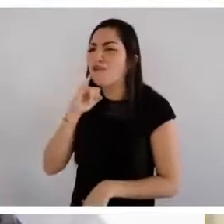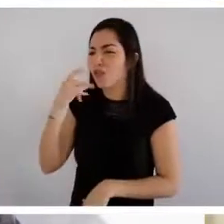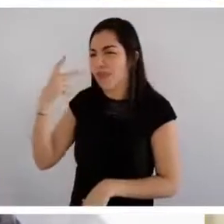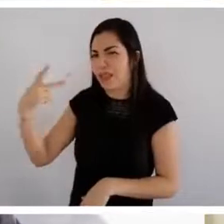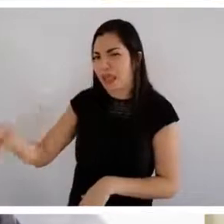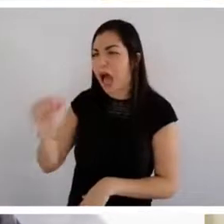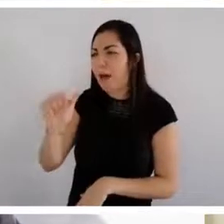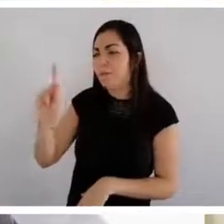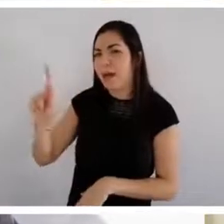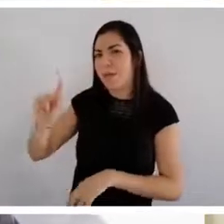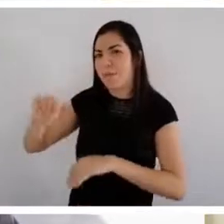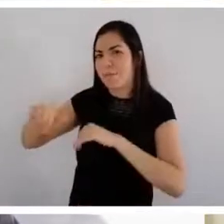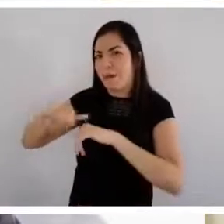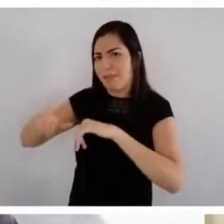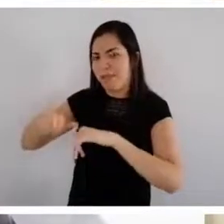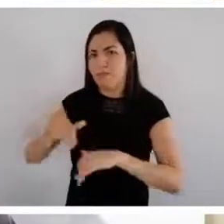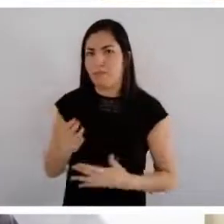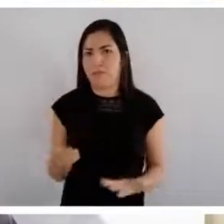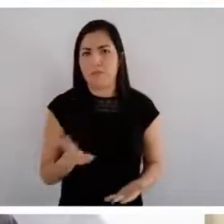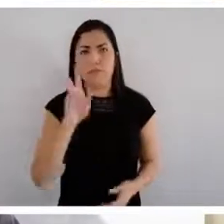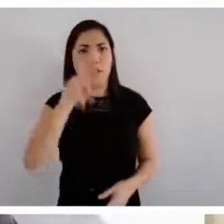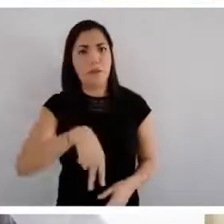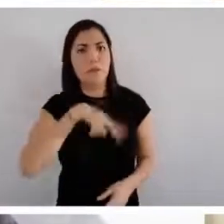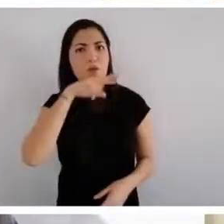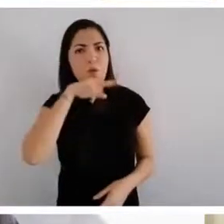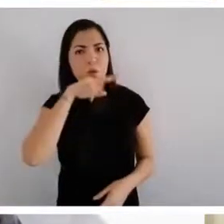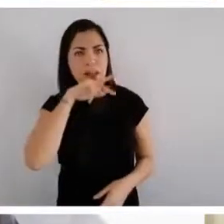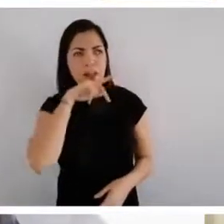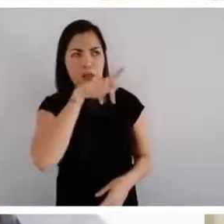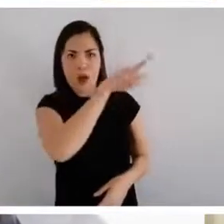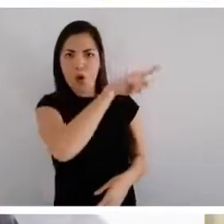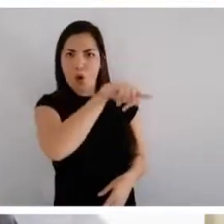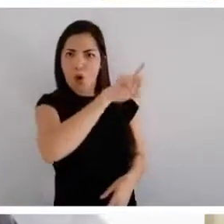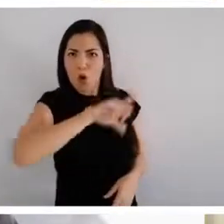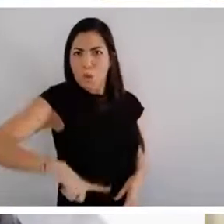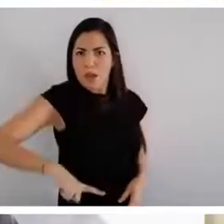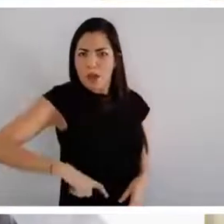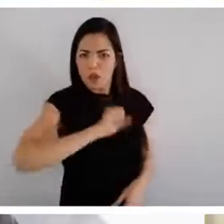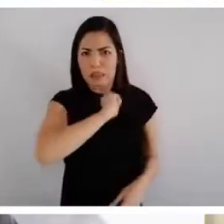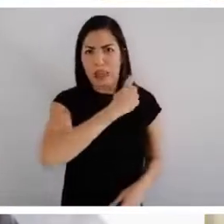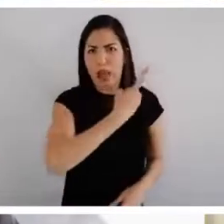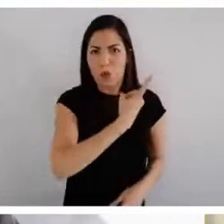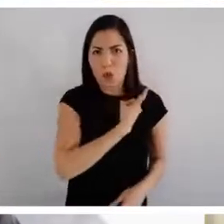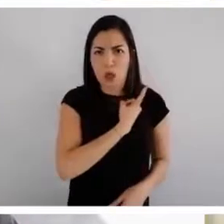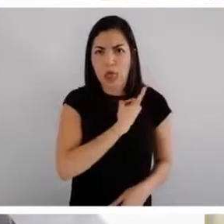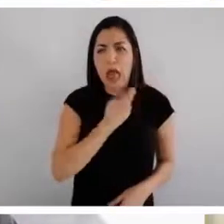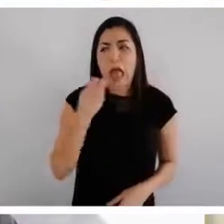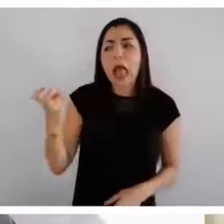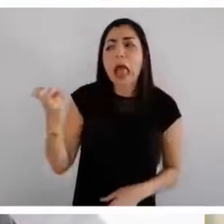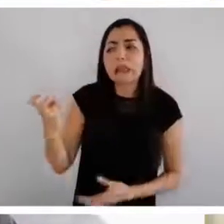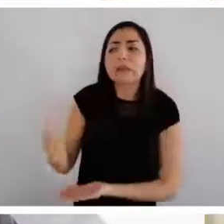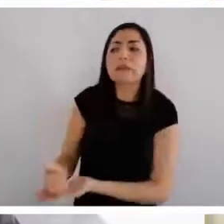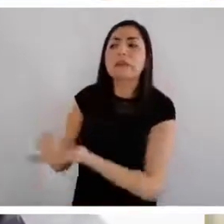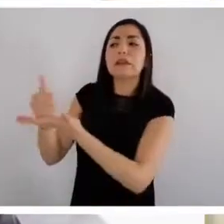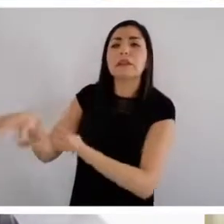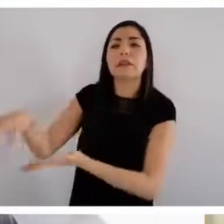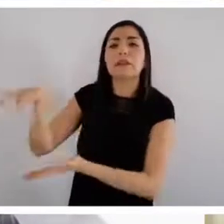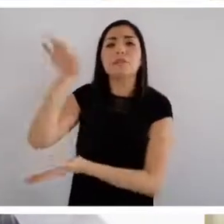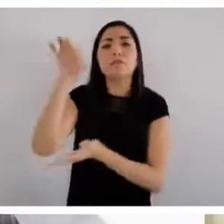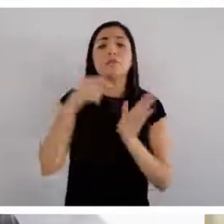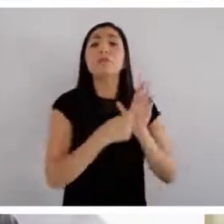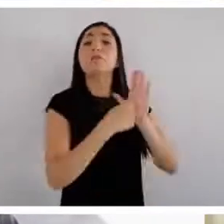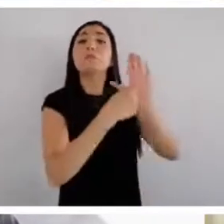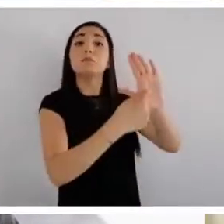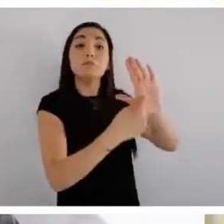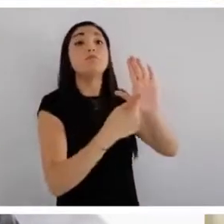preocupante que la autoridad que conduce la política de salud para enfrentar al COVID-19 utilice este tipo de datos que no representan en absoluto el